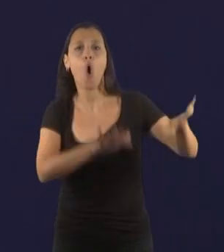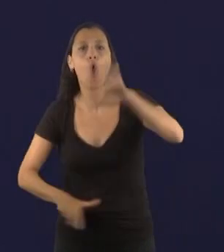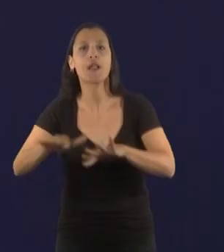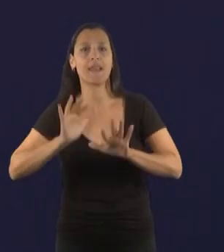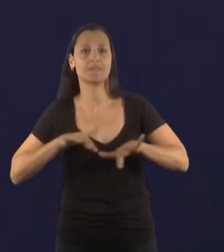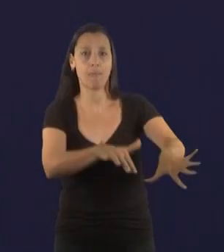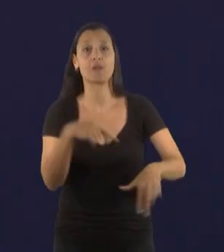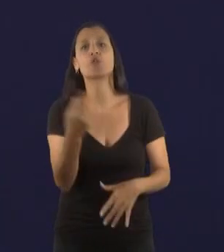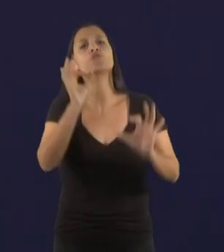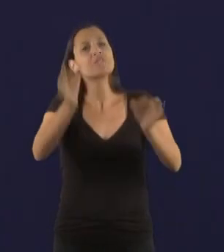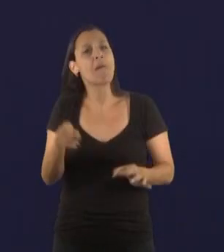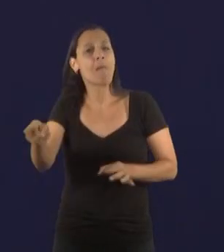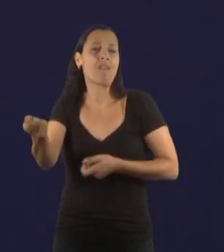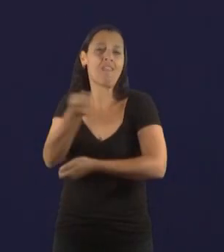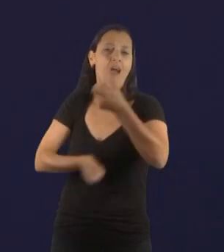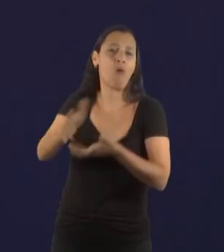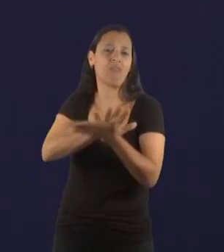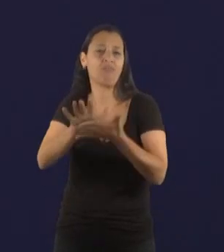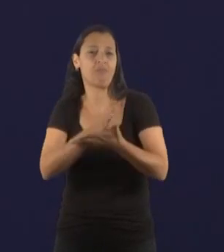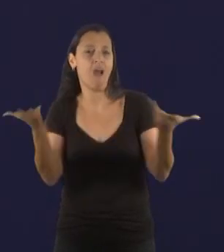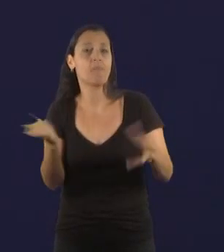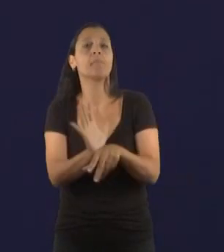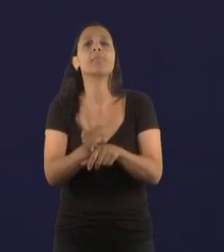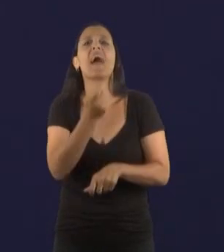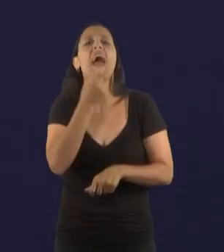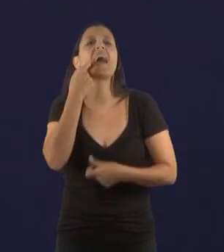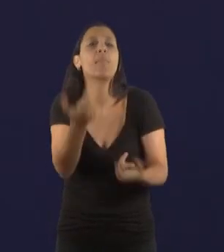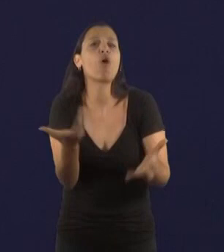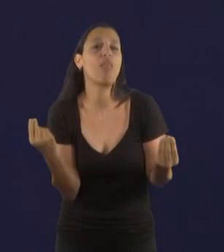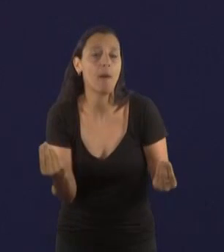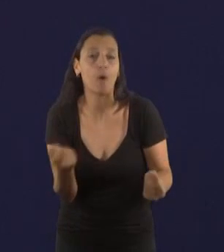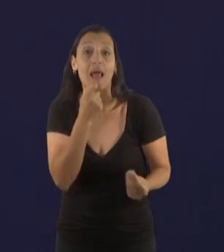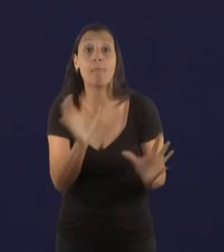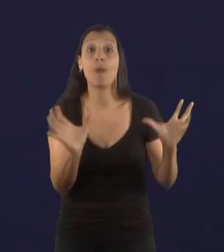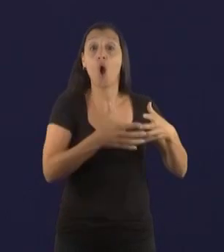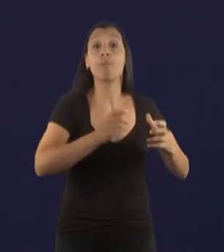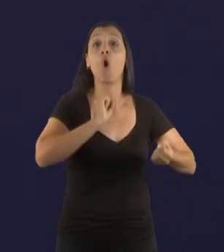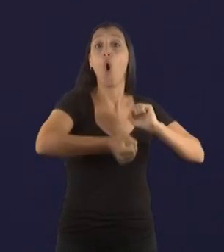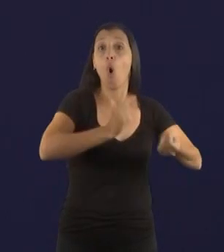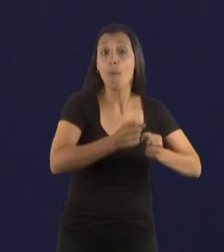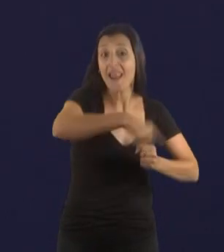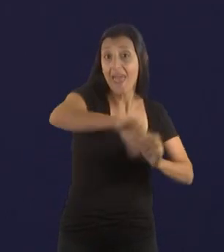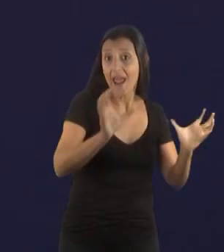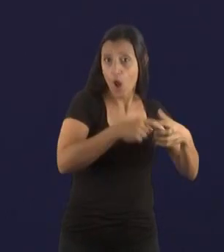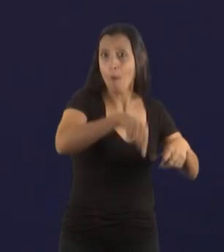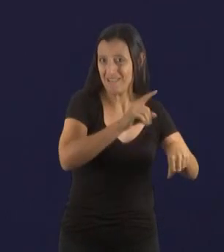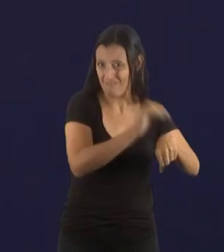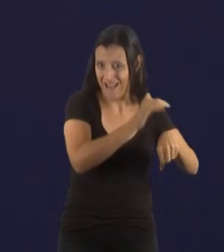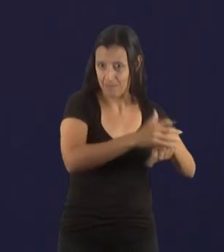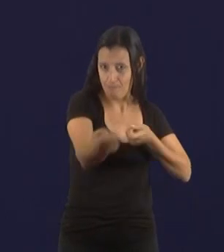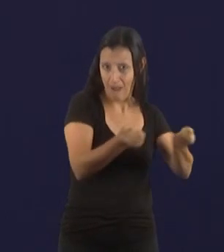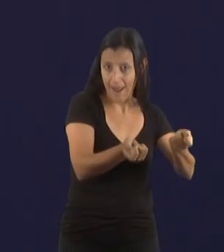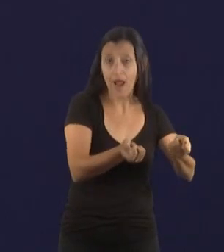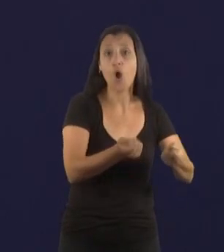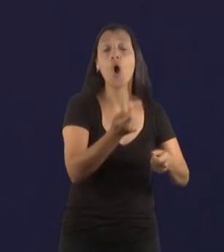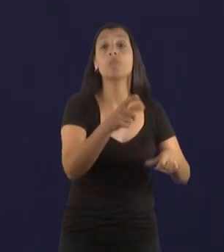de eso hay un gran negocio. Solo para poner un ejemplo, el Polo Obrero, que es una de las organizaciones que hoy convoca, maneja una caja